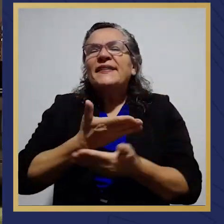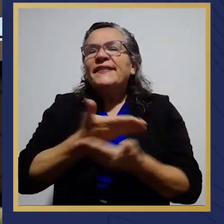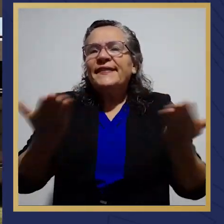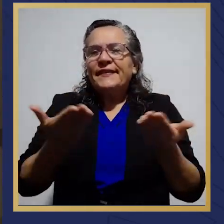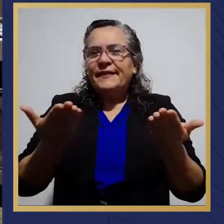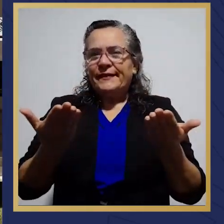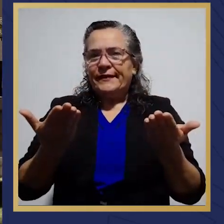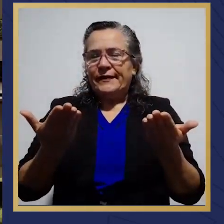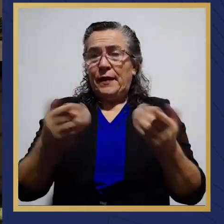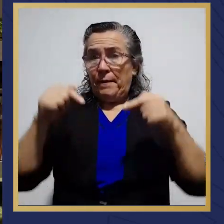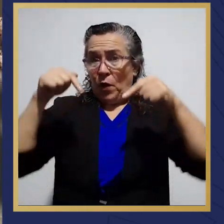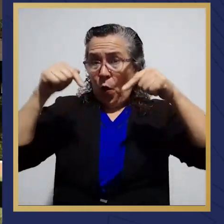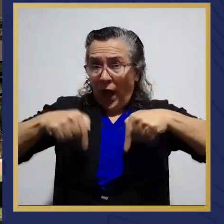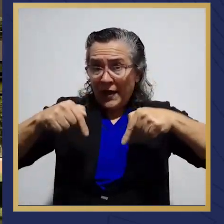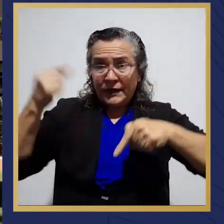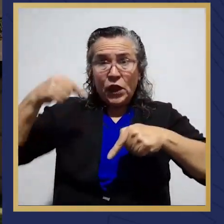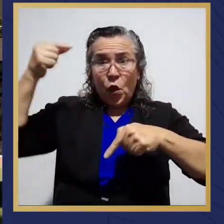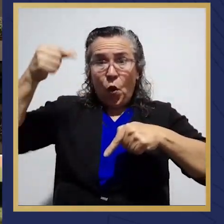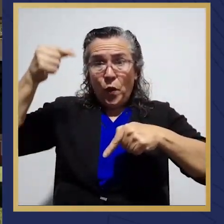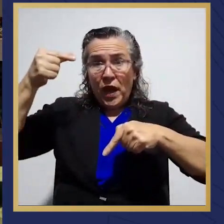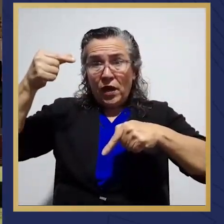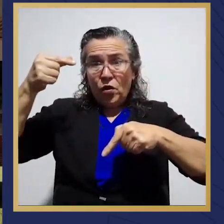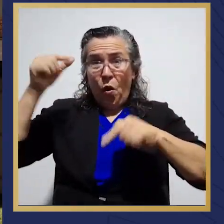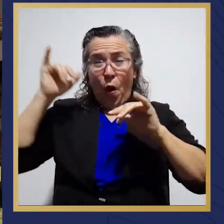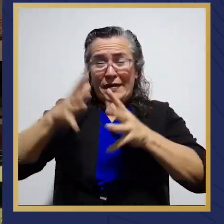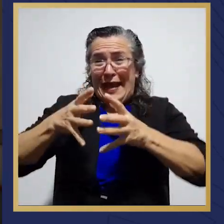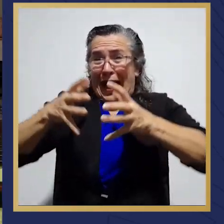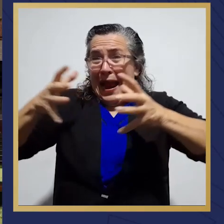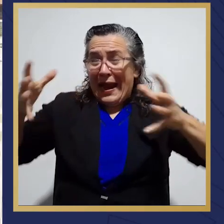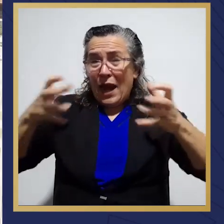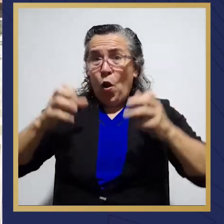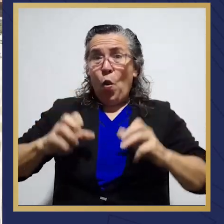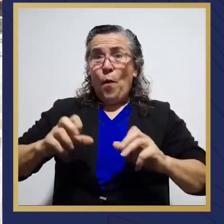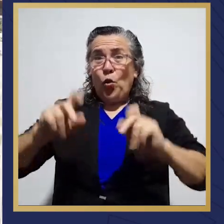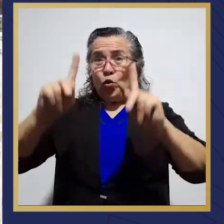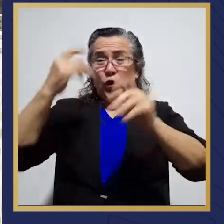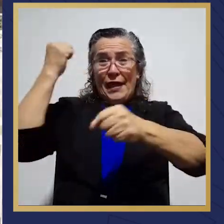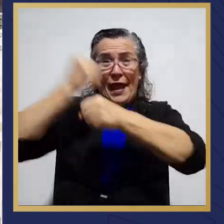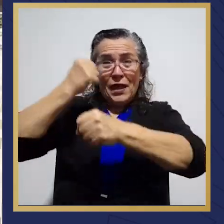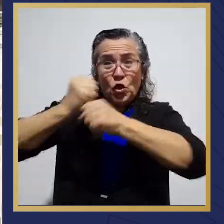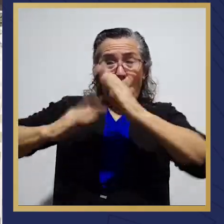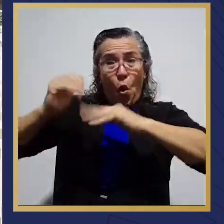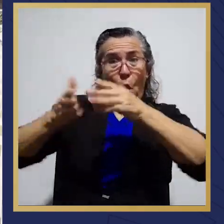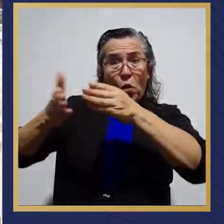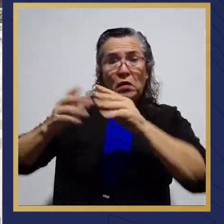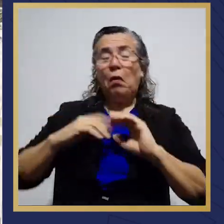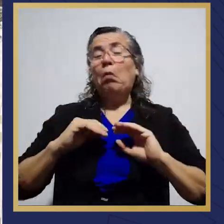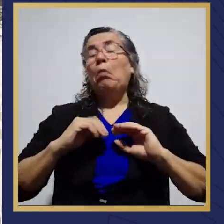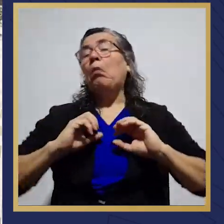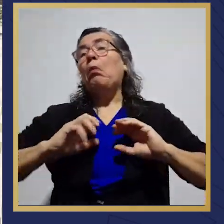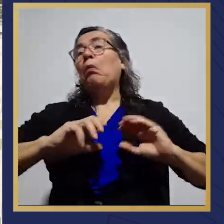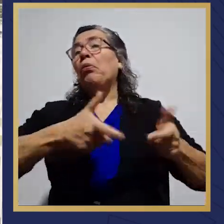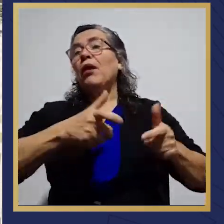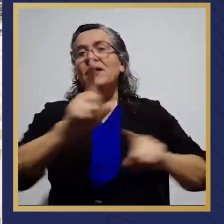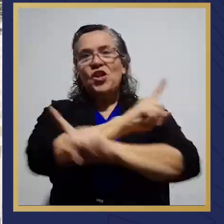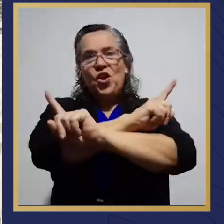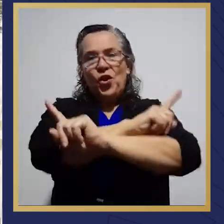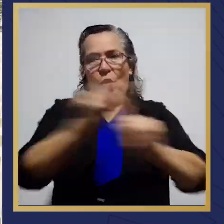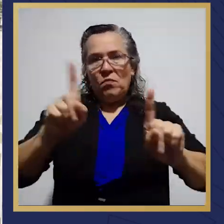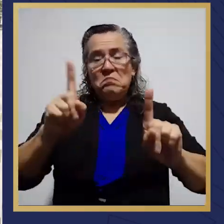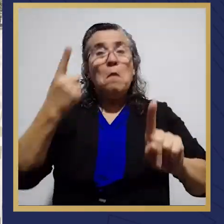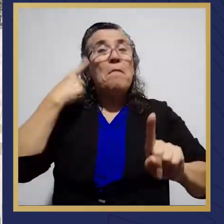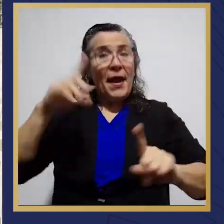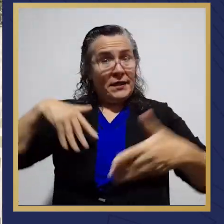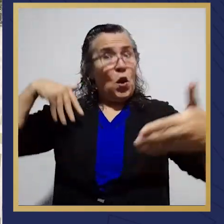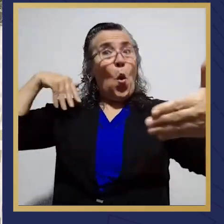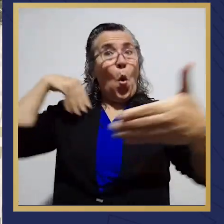este gobierno no va a renunciar a esa gran obra, a pesar de lo que parece ser un